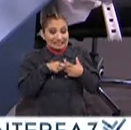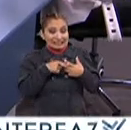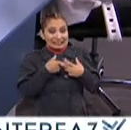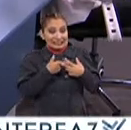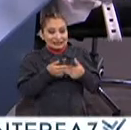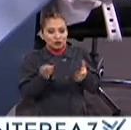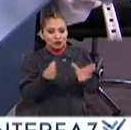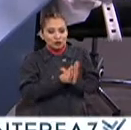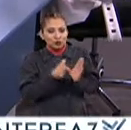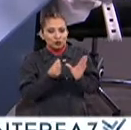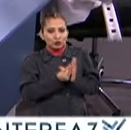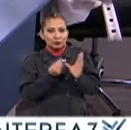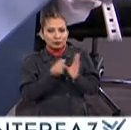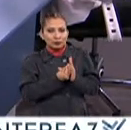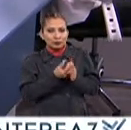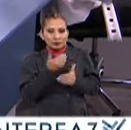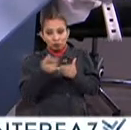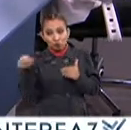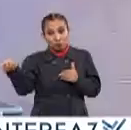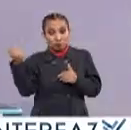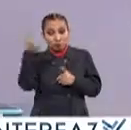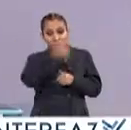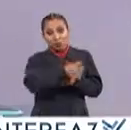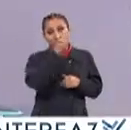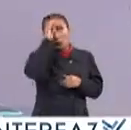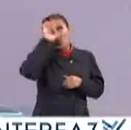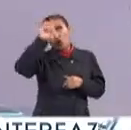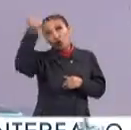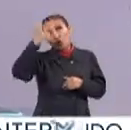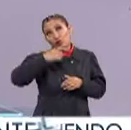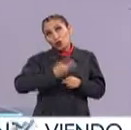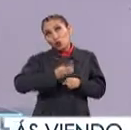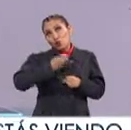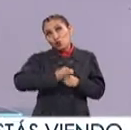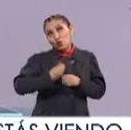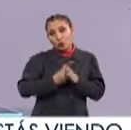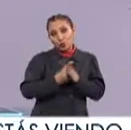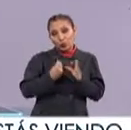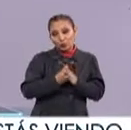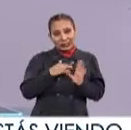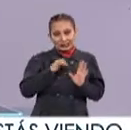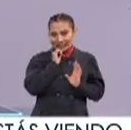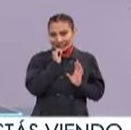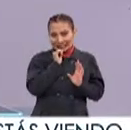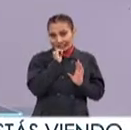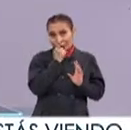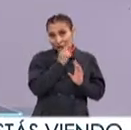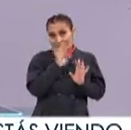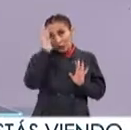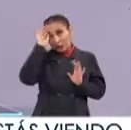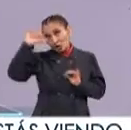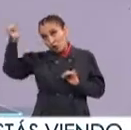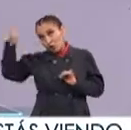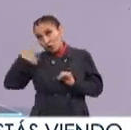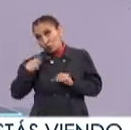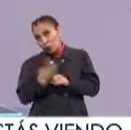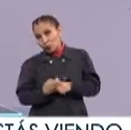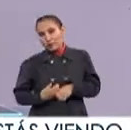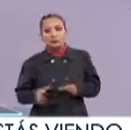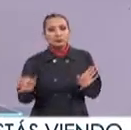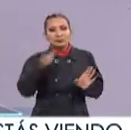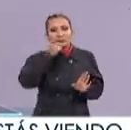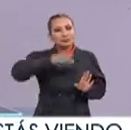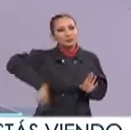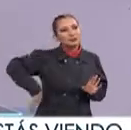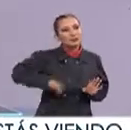curso Que imparta Seguramente ya estás pensando En cuál será el siguiente Todavía no empezamos Con uno Nos estabas